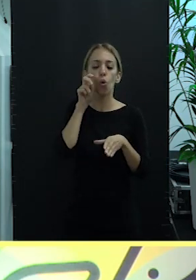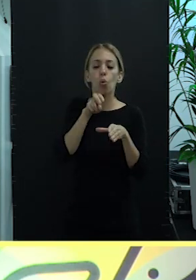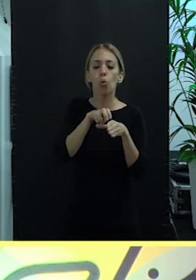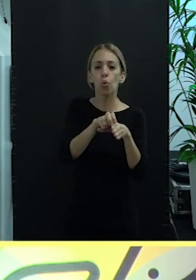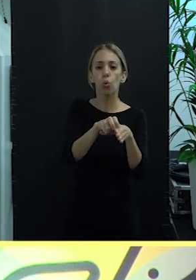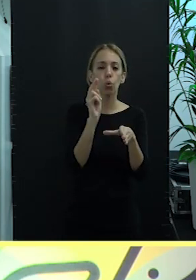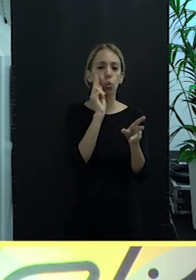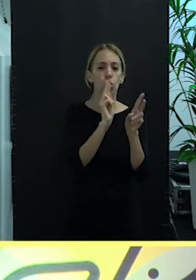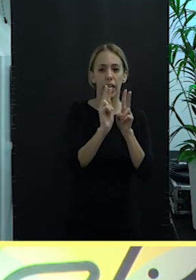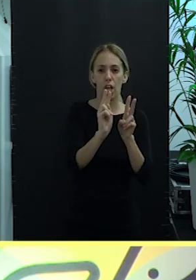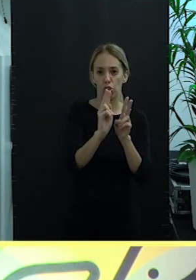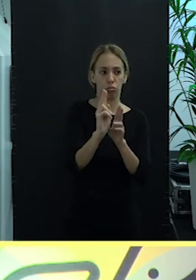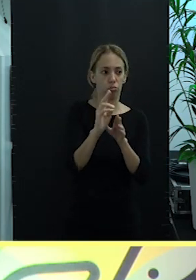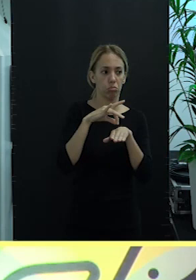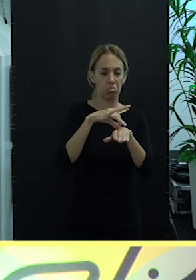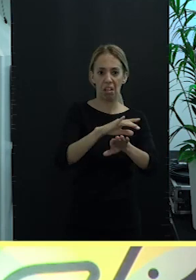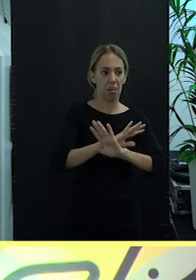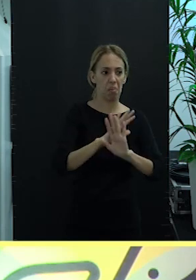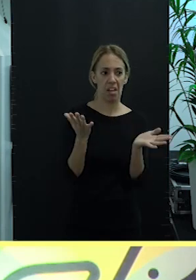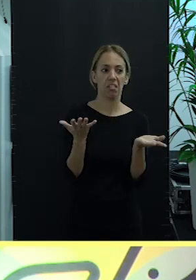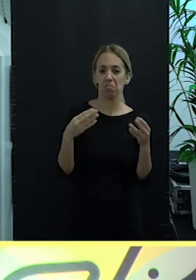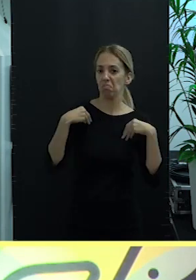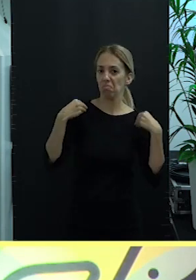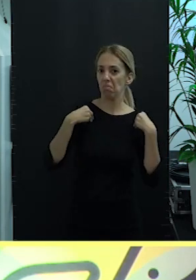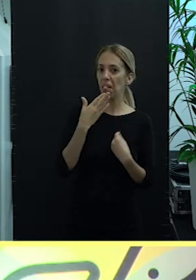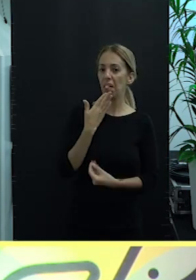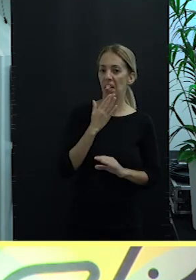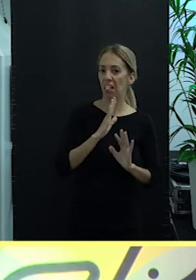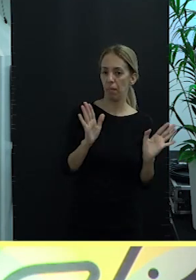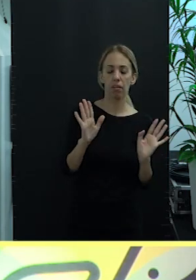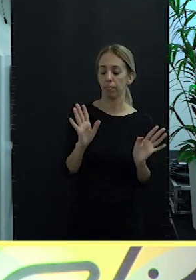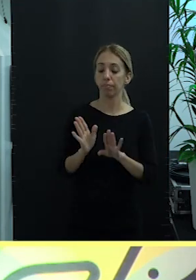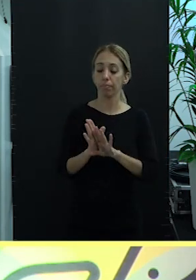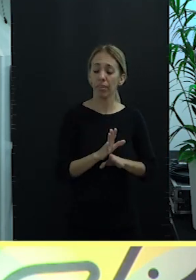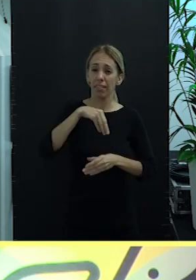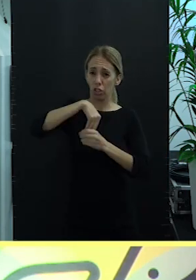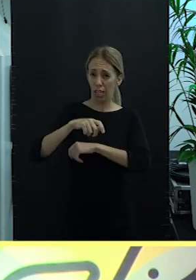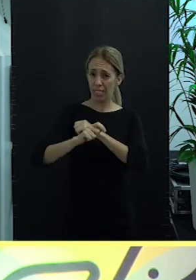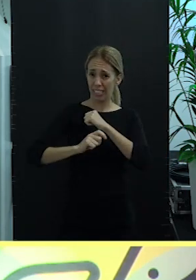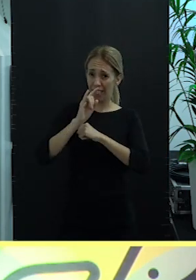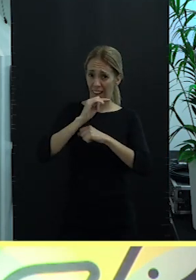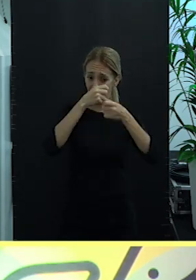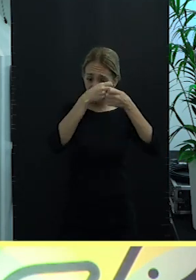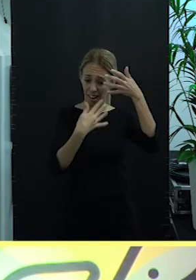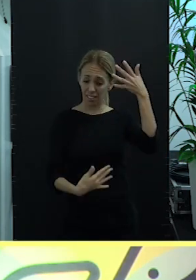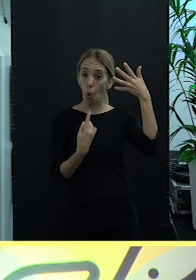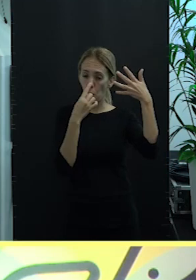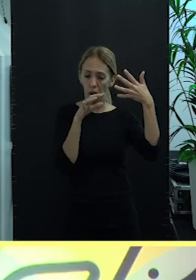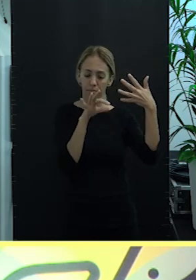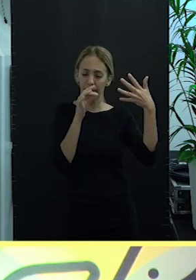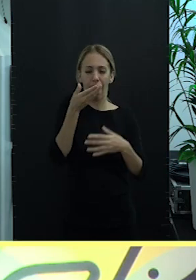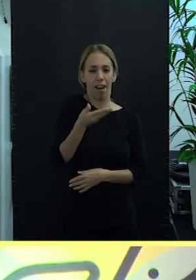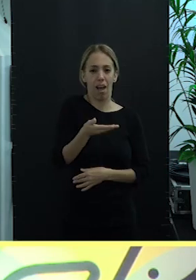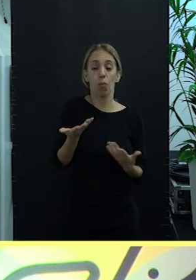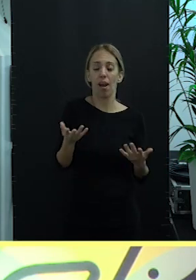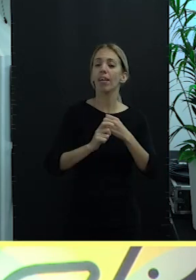observación que era muy importante. Dentro de las estrategias del gobierno de Canarias, hay una que es para nosotros clave, que es la